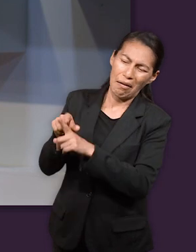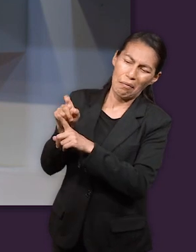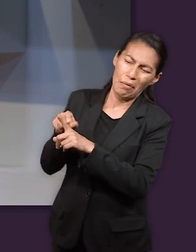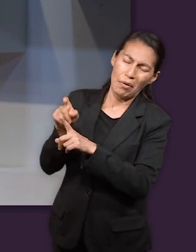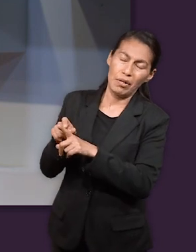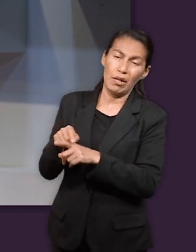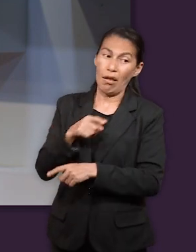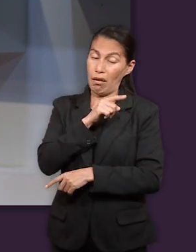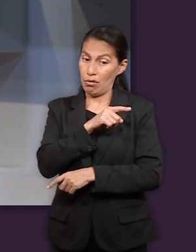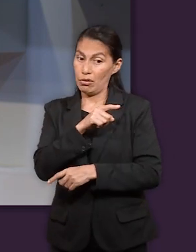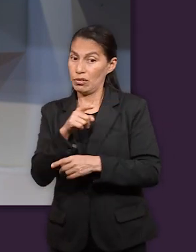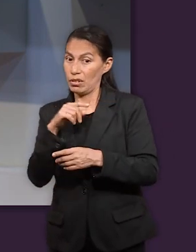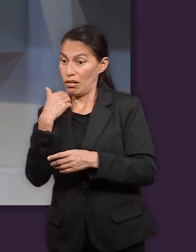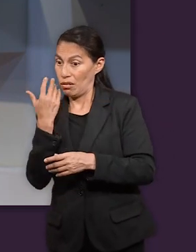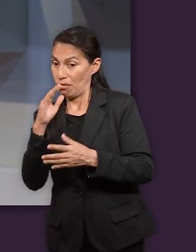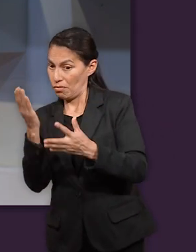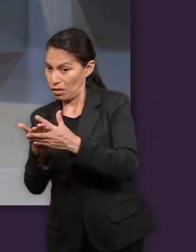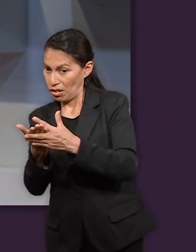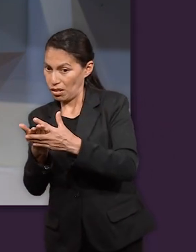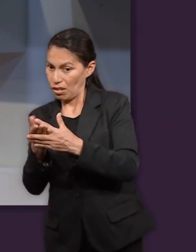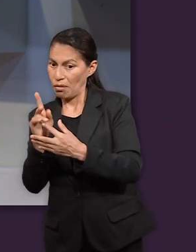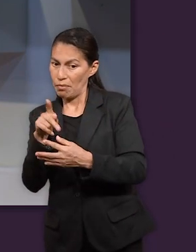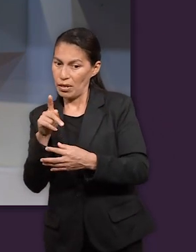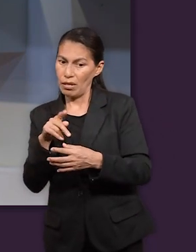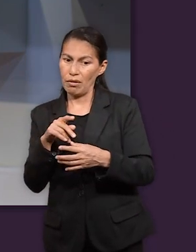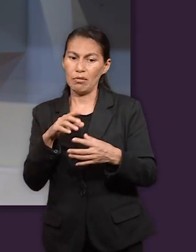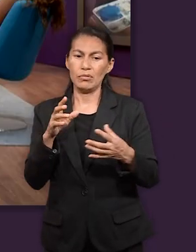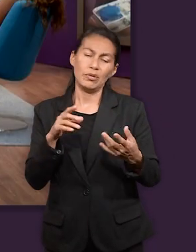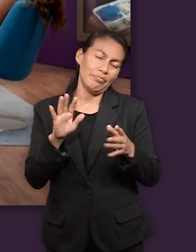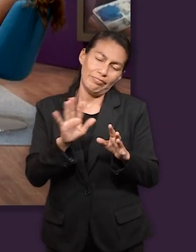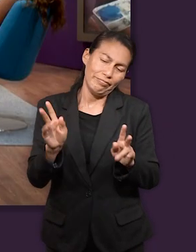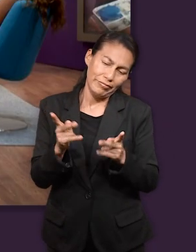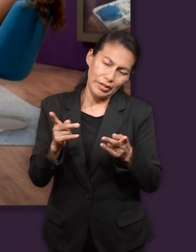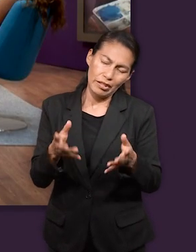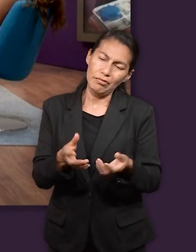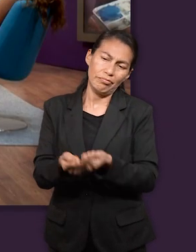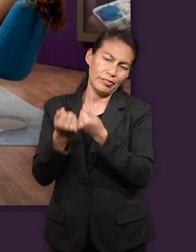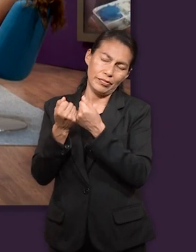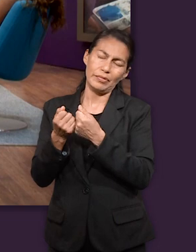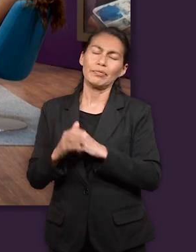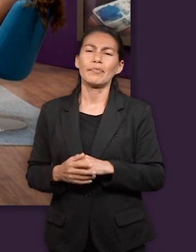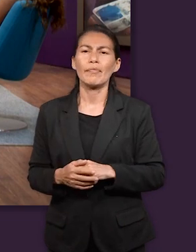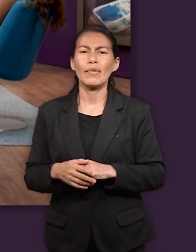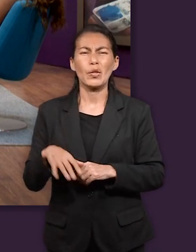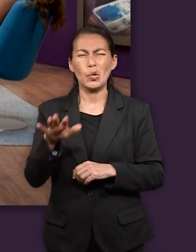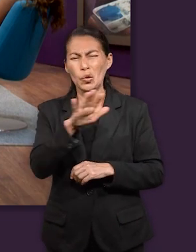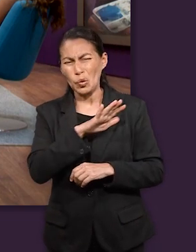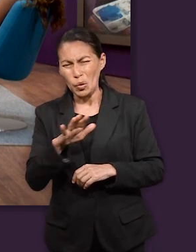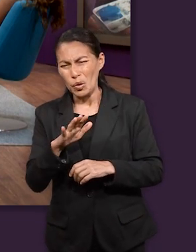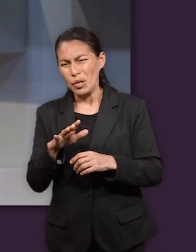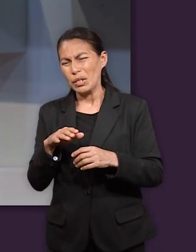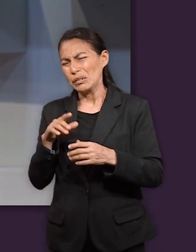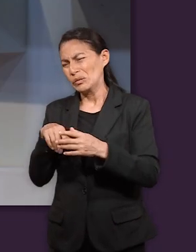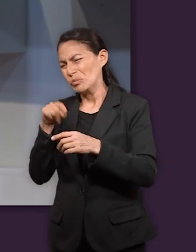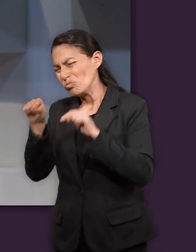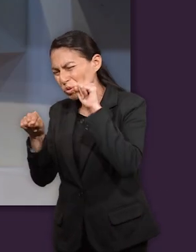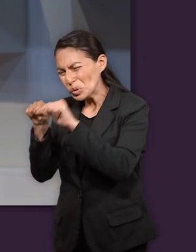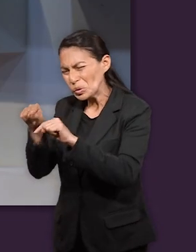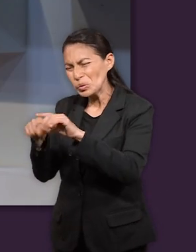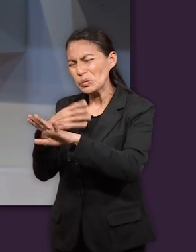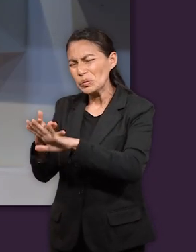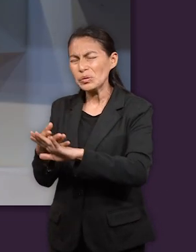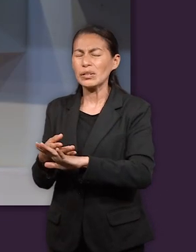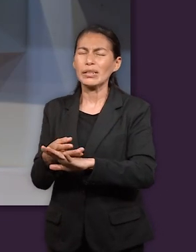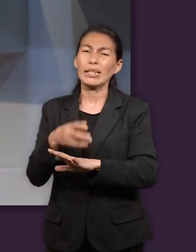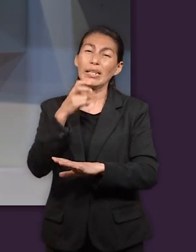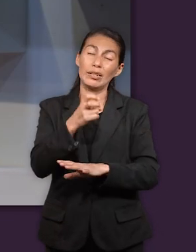te vendan ¿verdad? que prácticamente lo querían matar pero pues fue salvado y entonces las acusaciones y